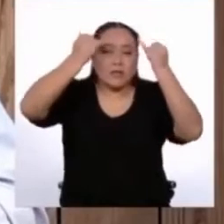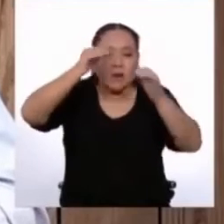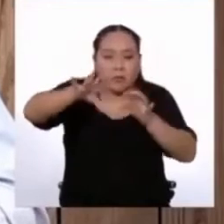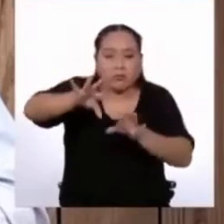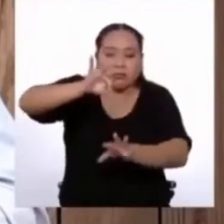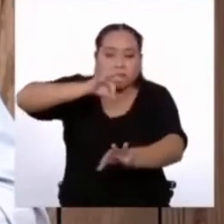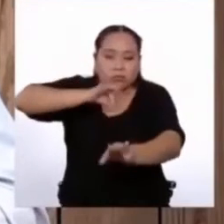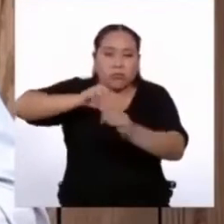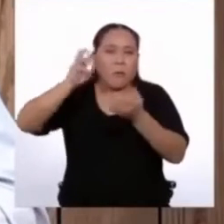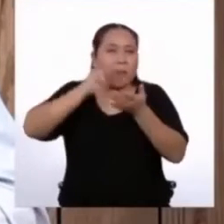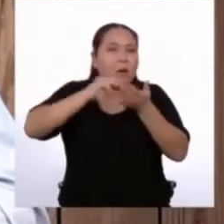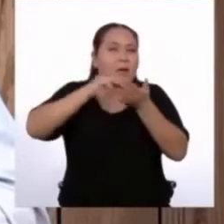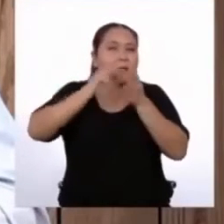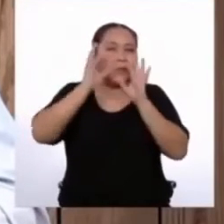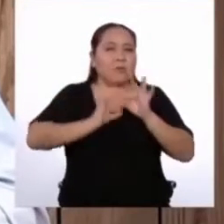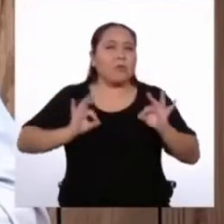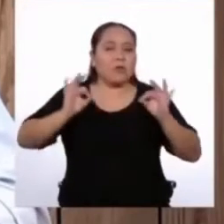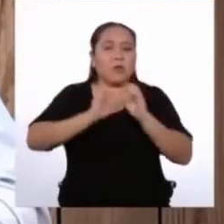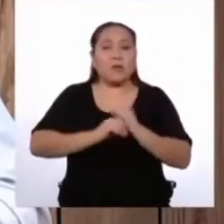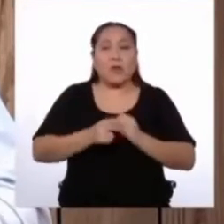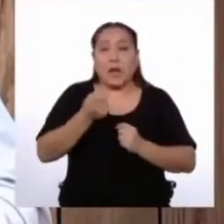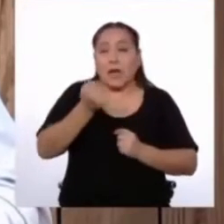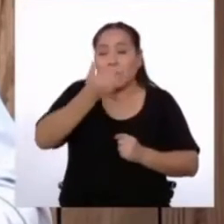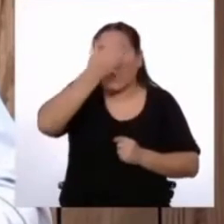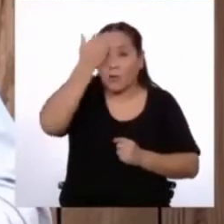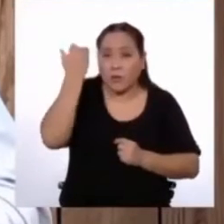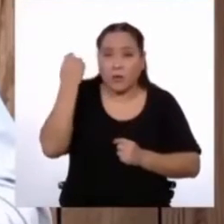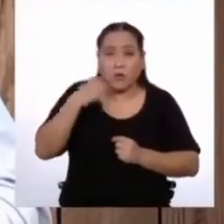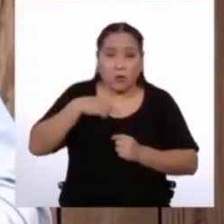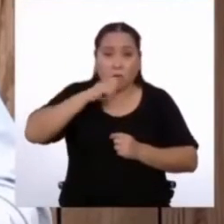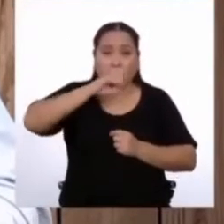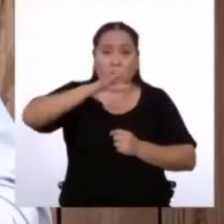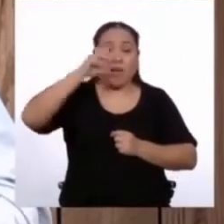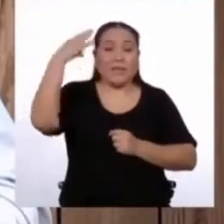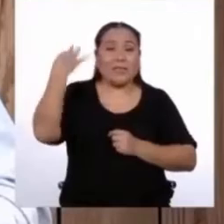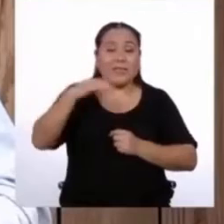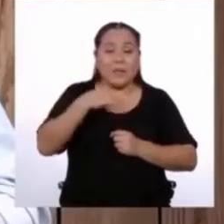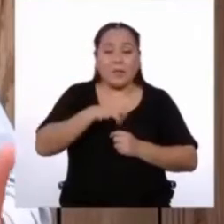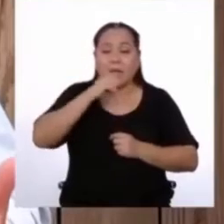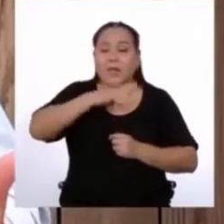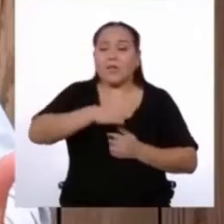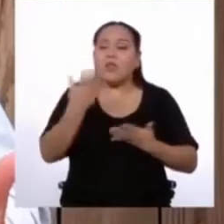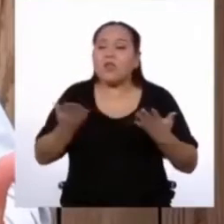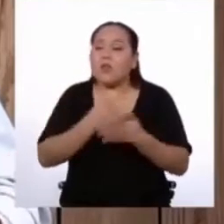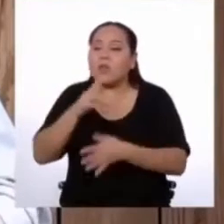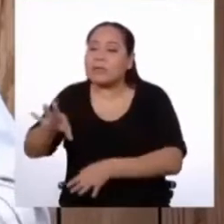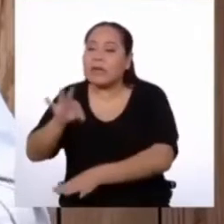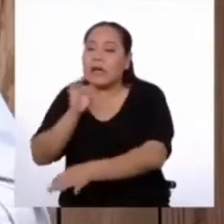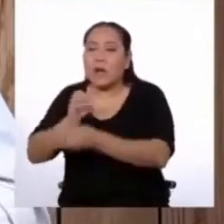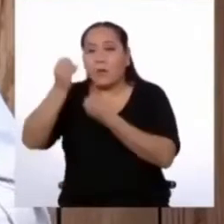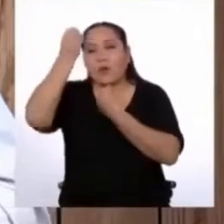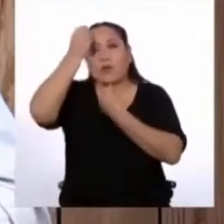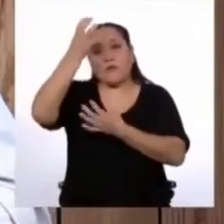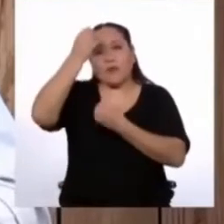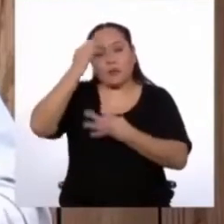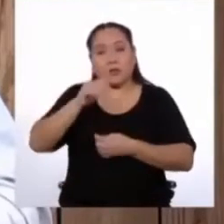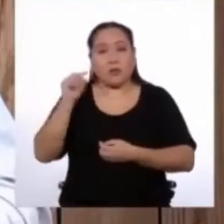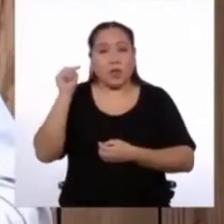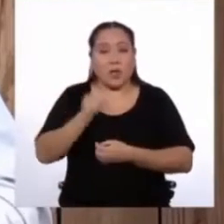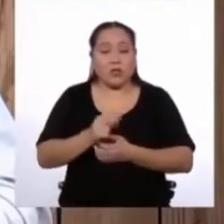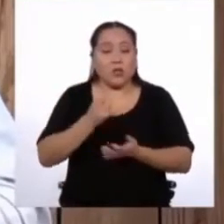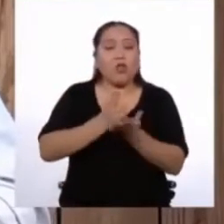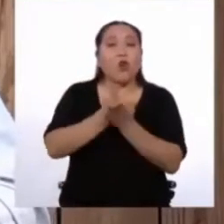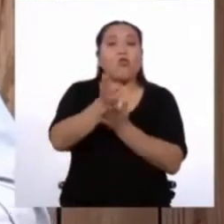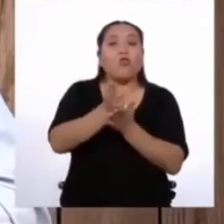¡Uy! Casi me olvido. Mencioné que siempre hay que citar las fuentes de dónde sacamos la información. Esto es un acto de